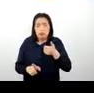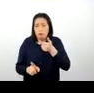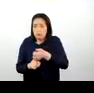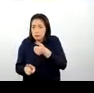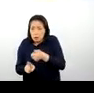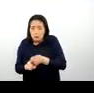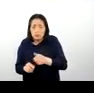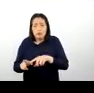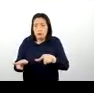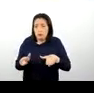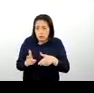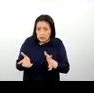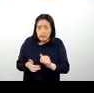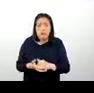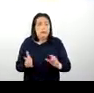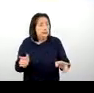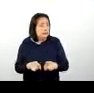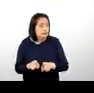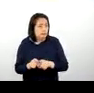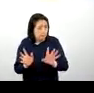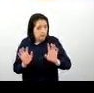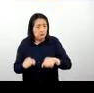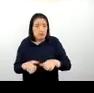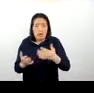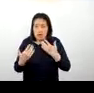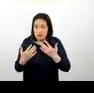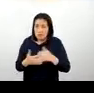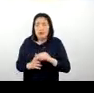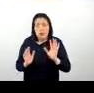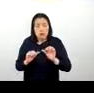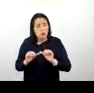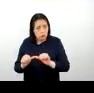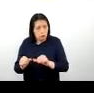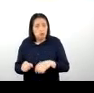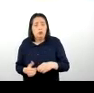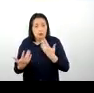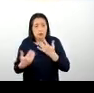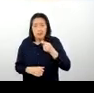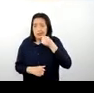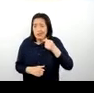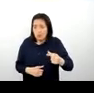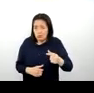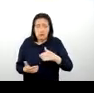de la zona, ¿no? Y que también siguen hablando o mantienen el idioma quecho entre ellos.